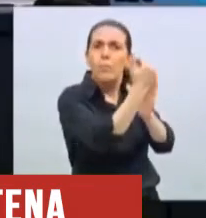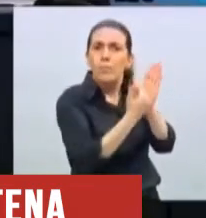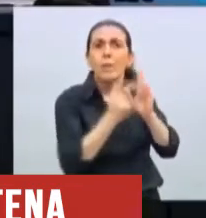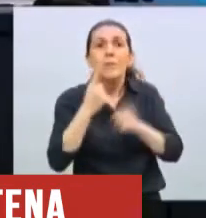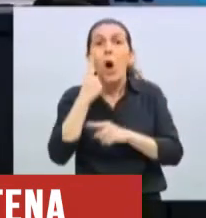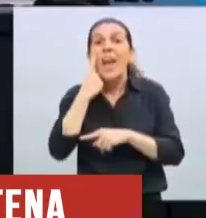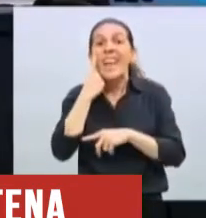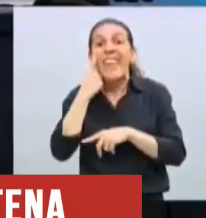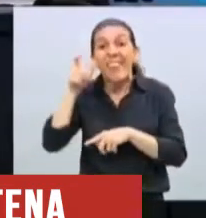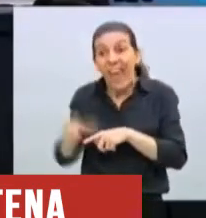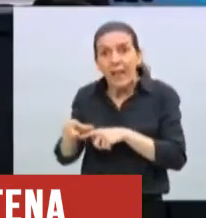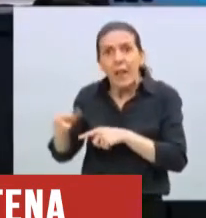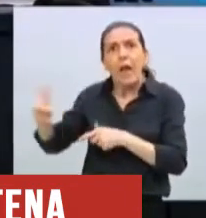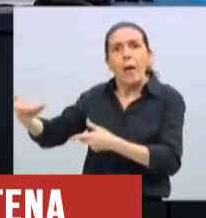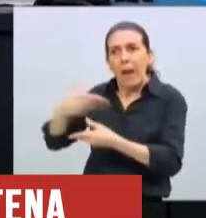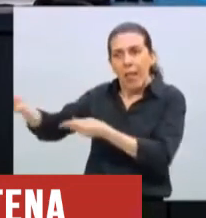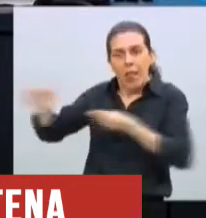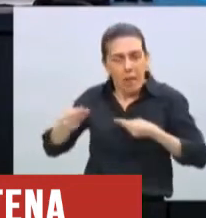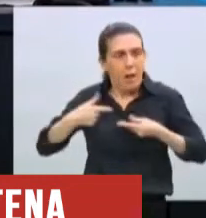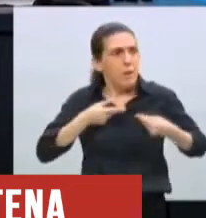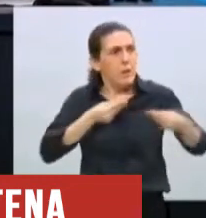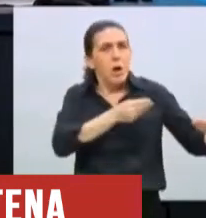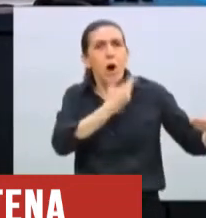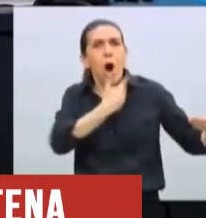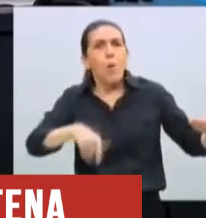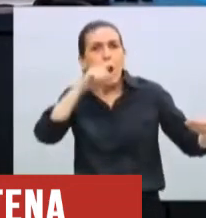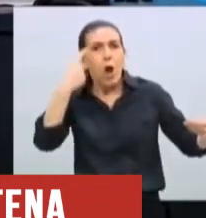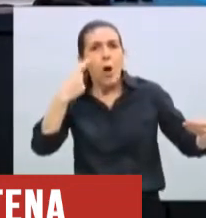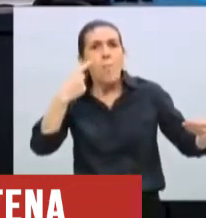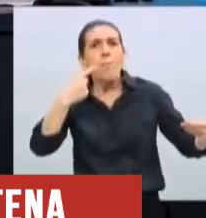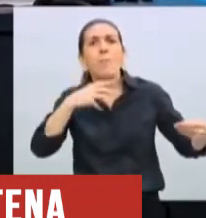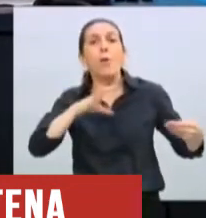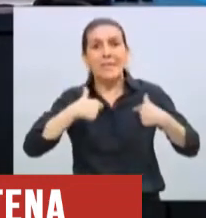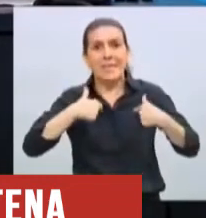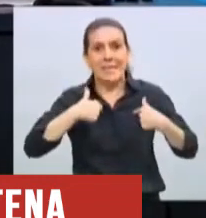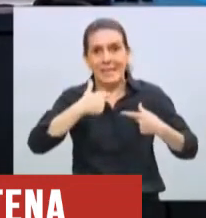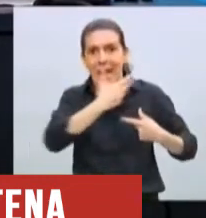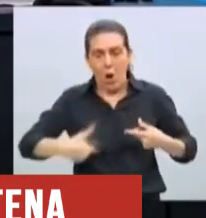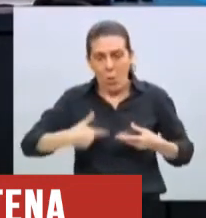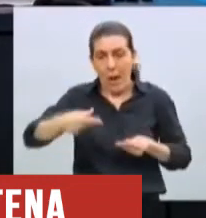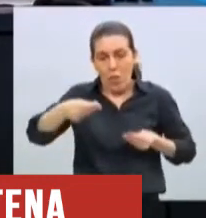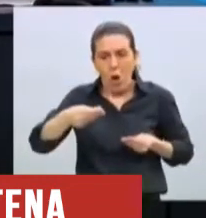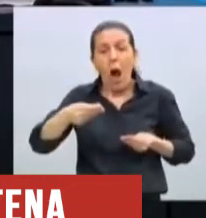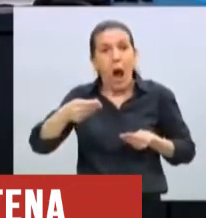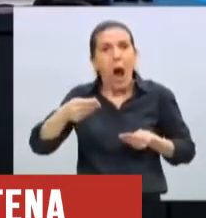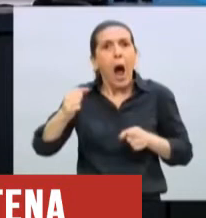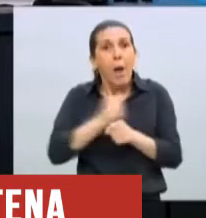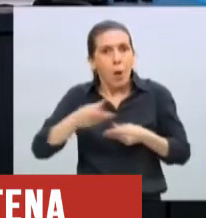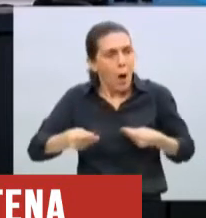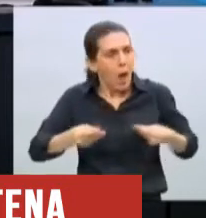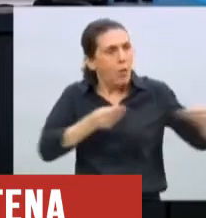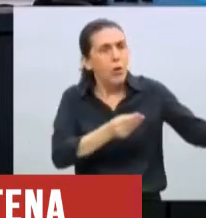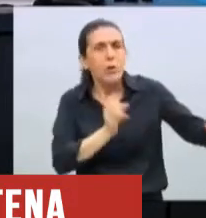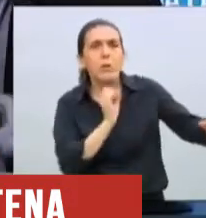intendentes, después aprobados por el gobierno provincial y luego elevados para la aprobación del gobierno